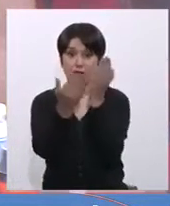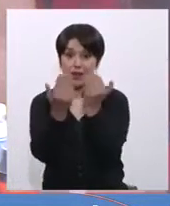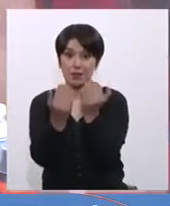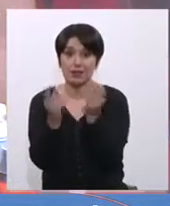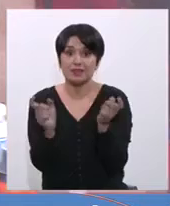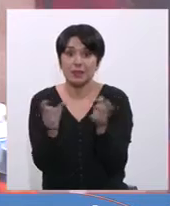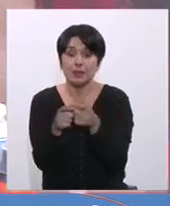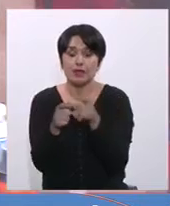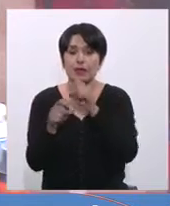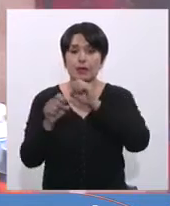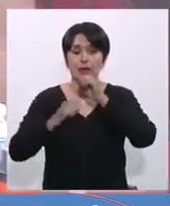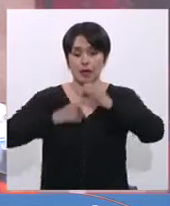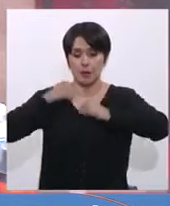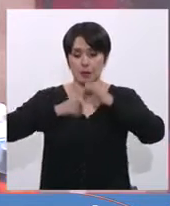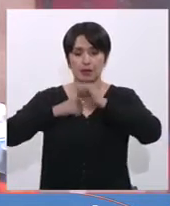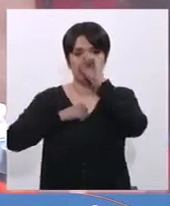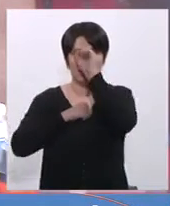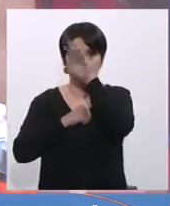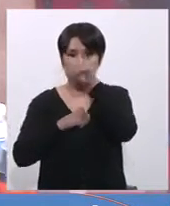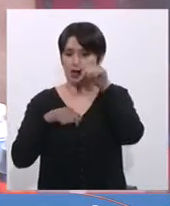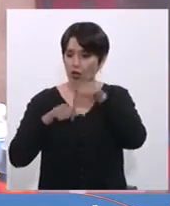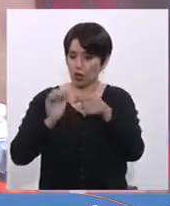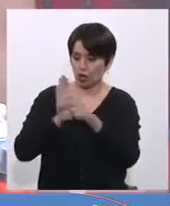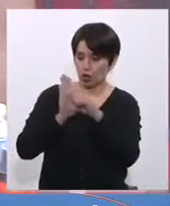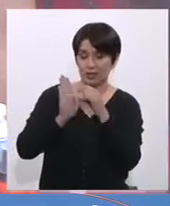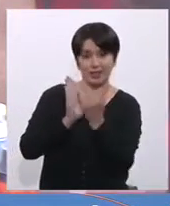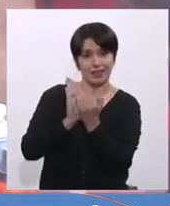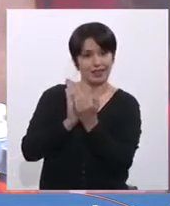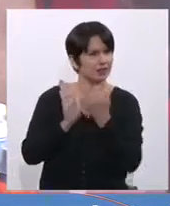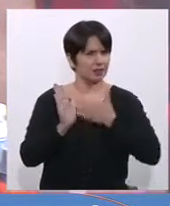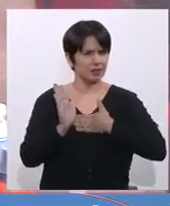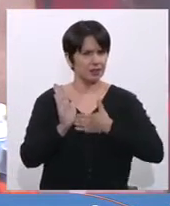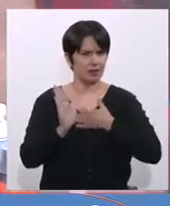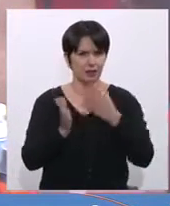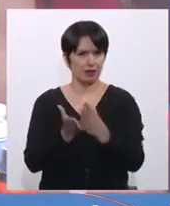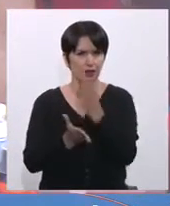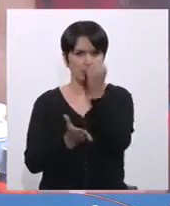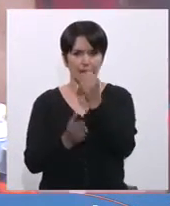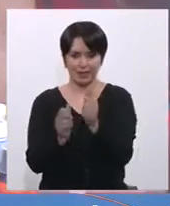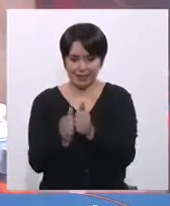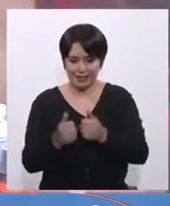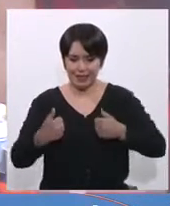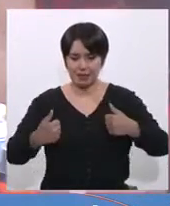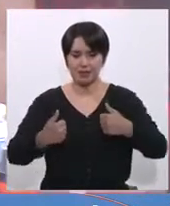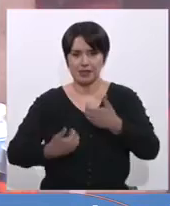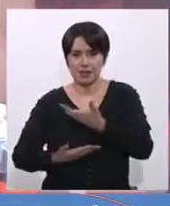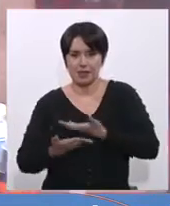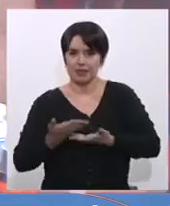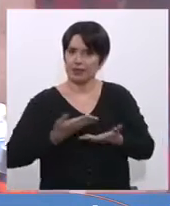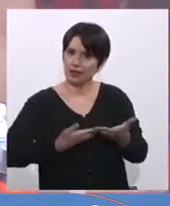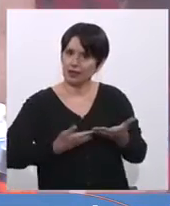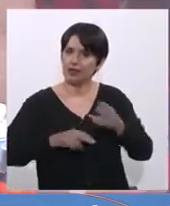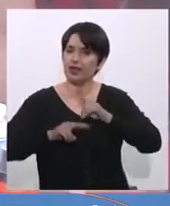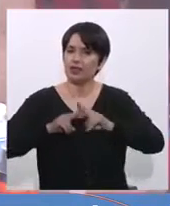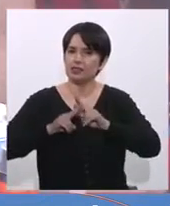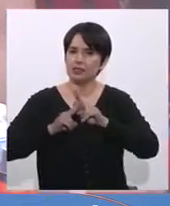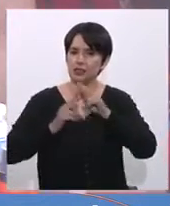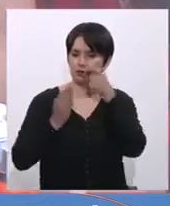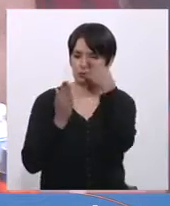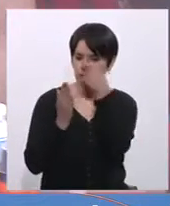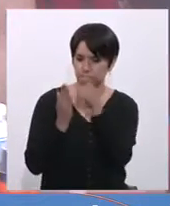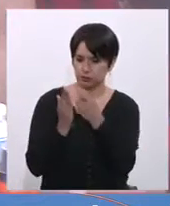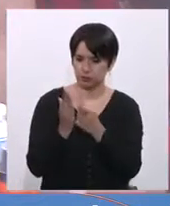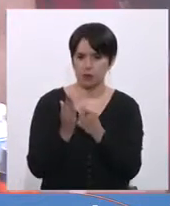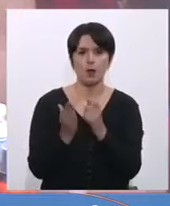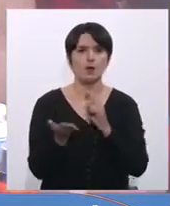mineros y hoy día lo que se busca en esta indicación es que esta mesa técnica pueda al menos realizar un examen de la efectividad